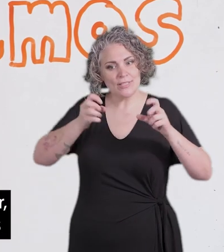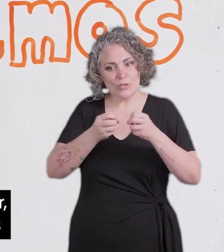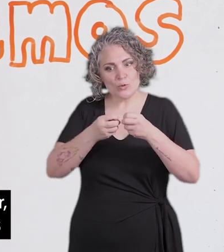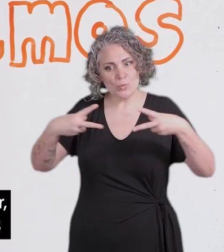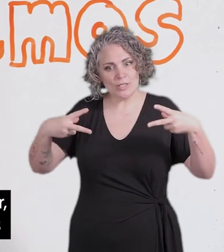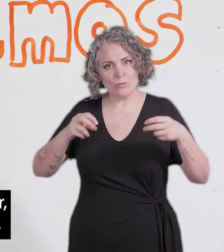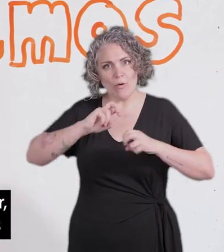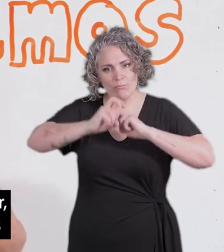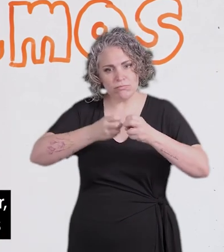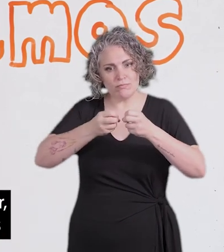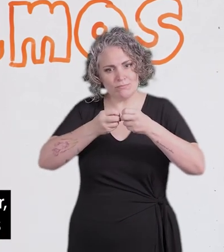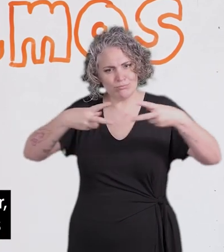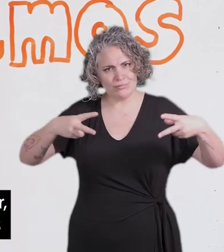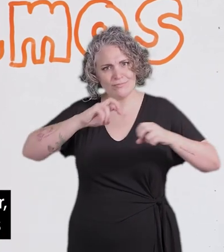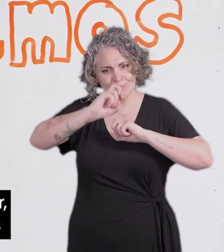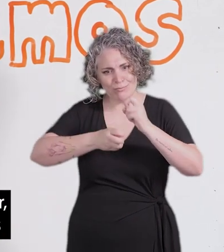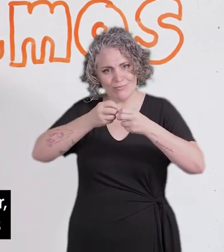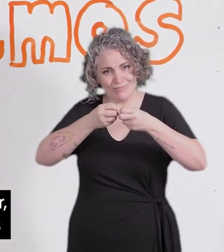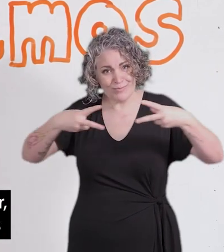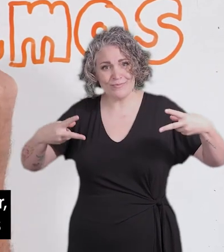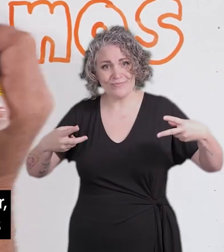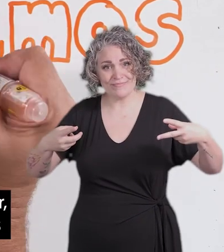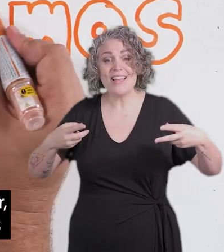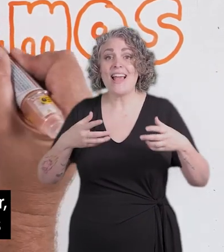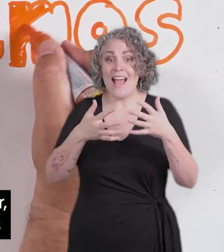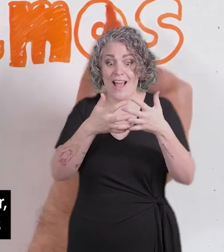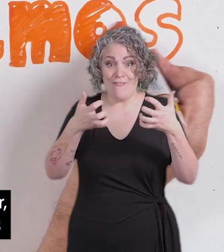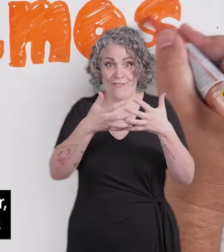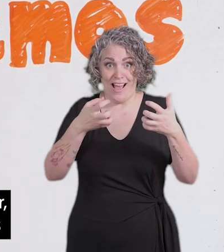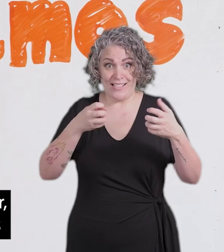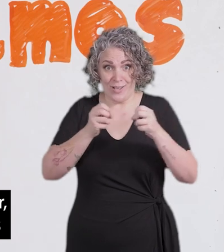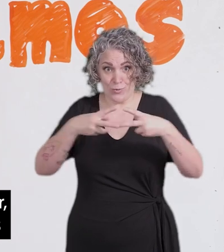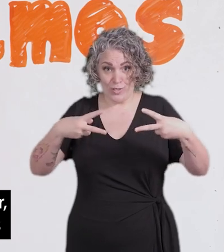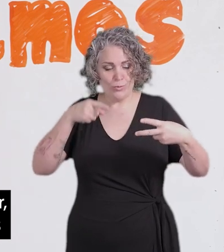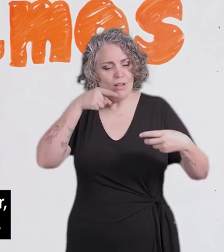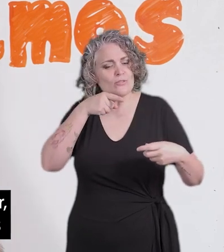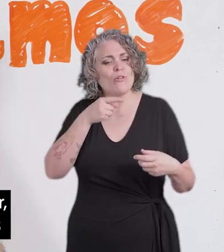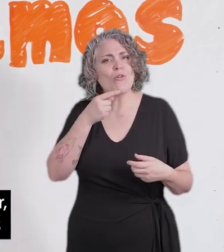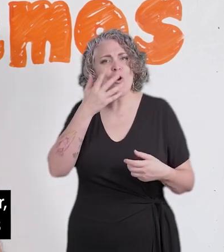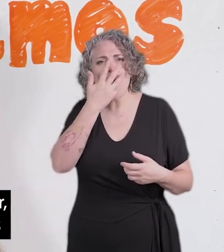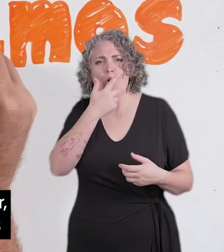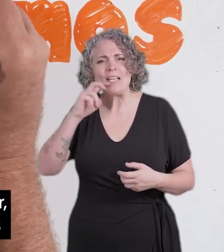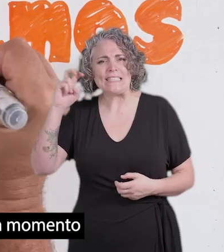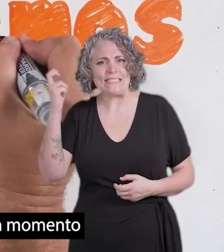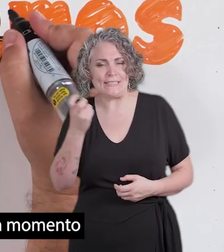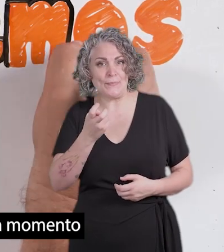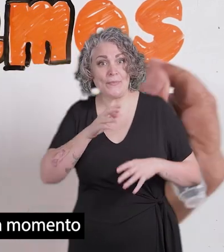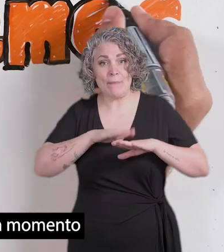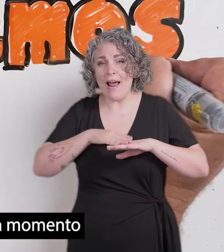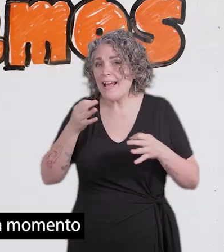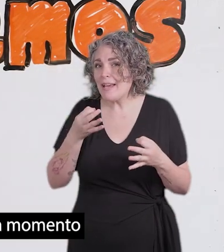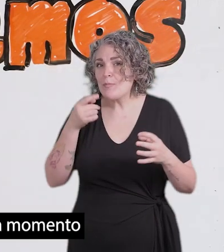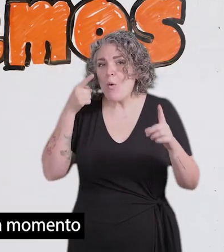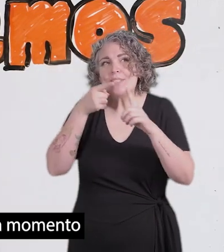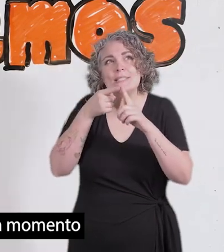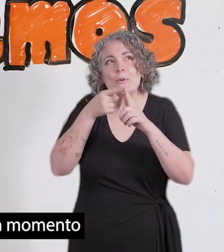Subtitulamos y volvemos a subtitular Y pintamos de colores los subtítulos Para que se sepa